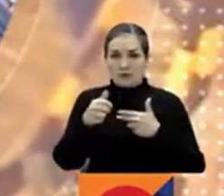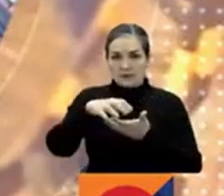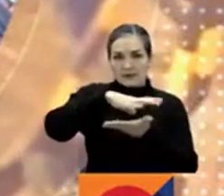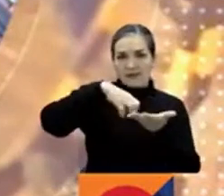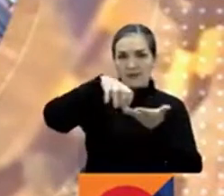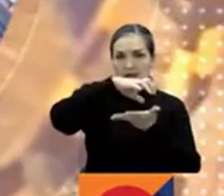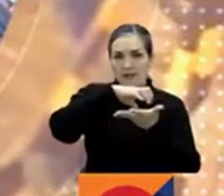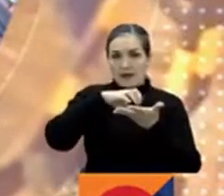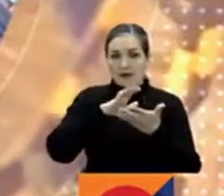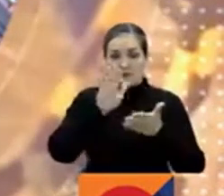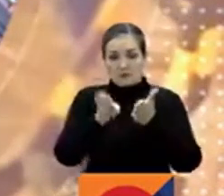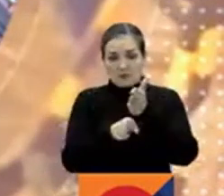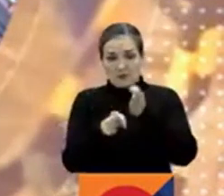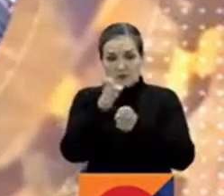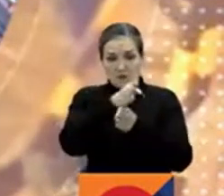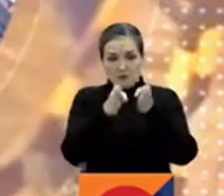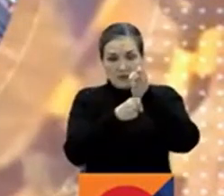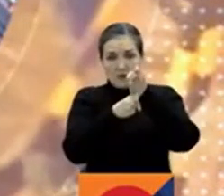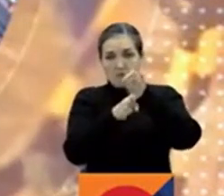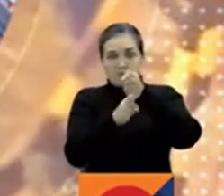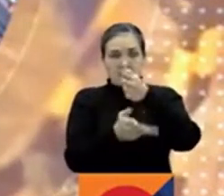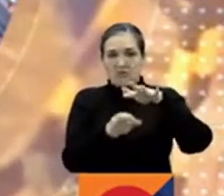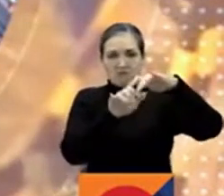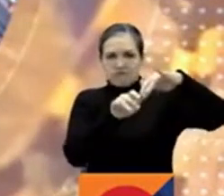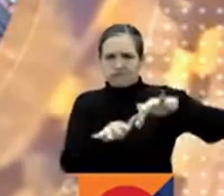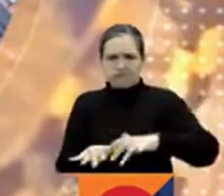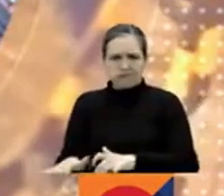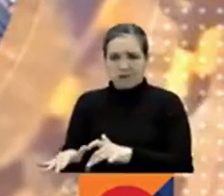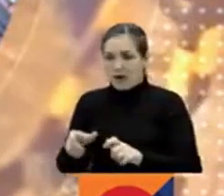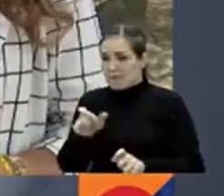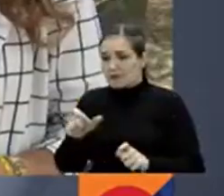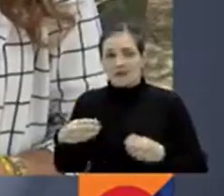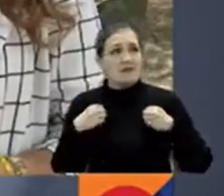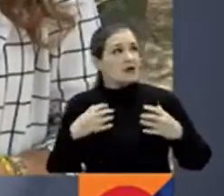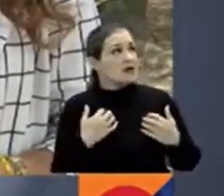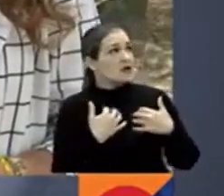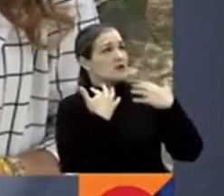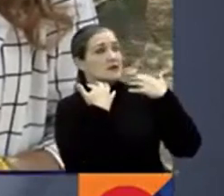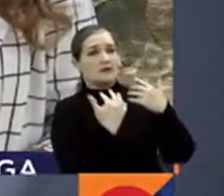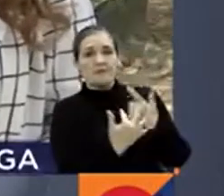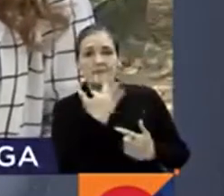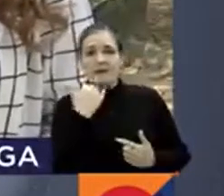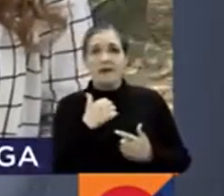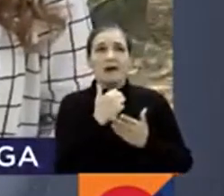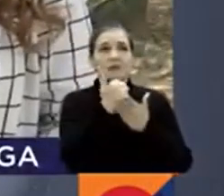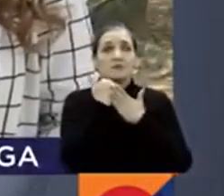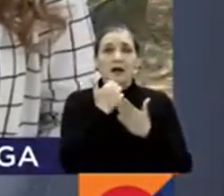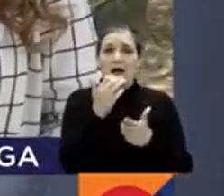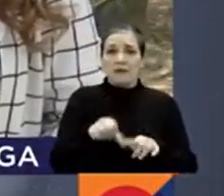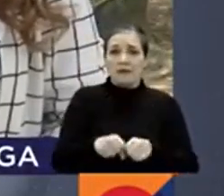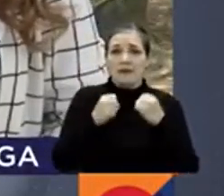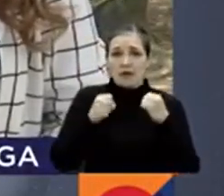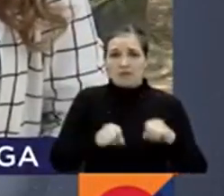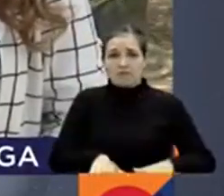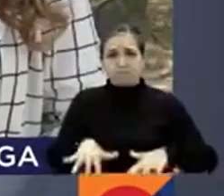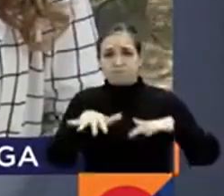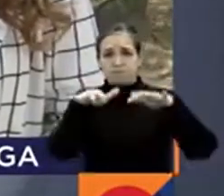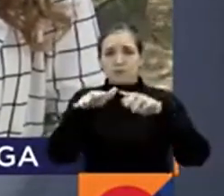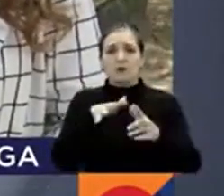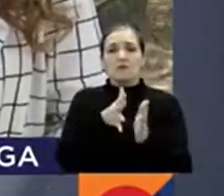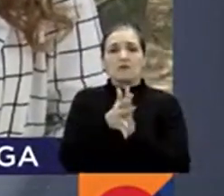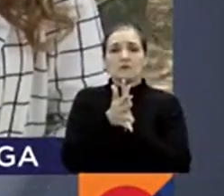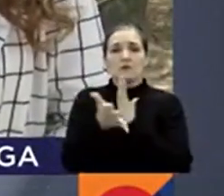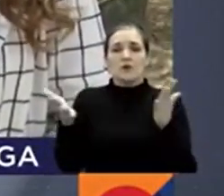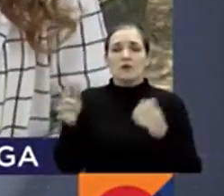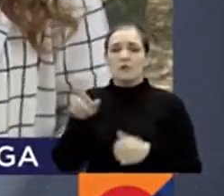habitantes piden que se adopten medidas por los daños que ocasionan las inundaciones. Desde Bucaramanga, Joana Niño con la información. Adelante.